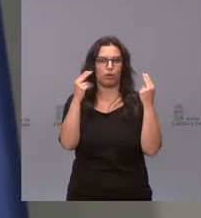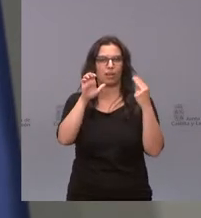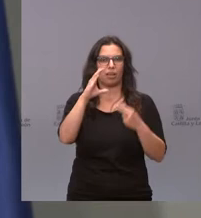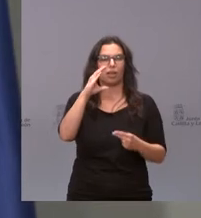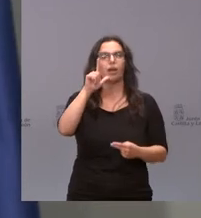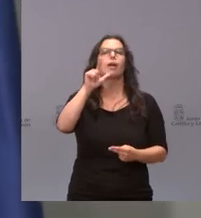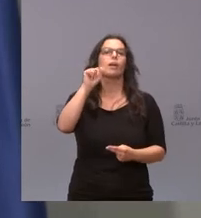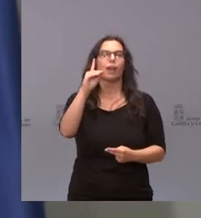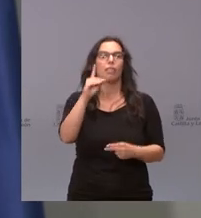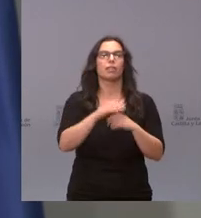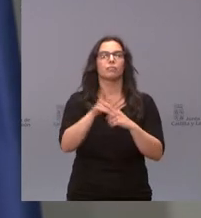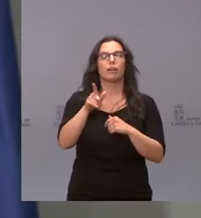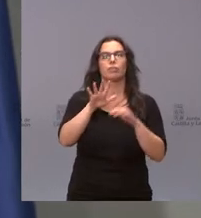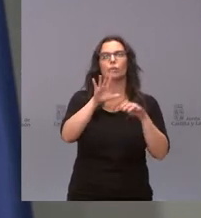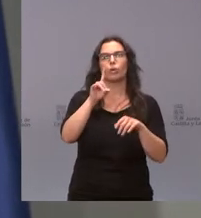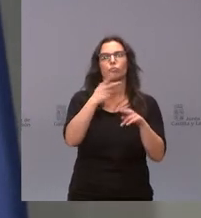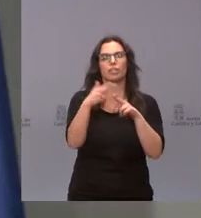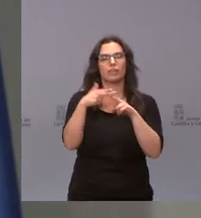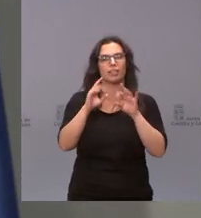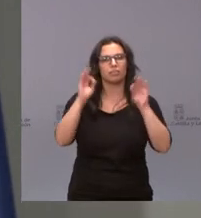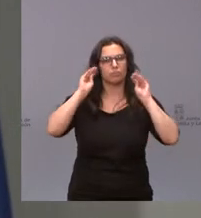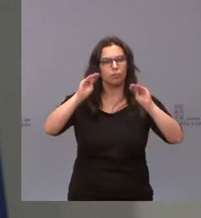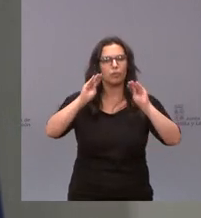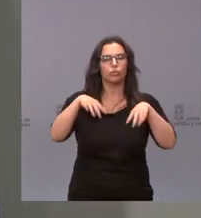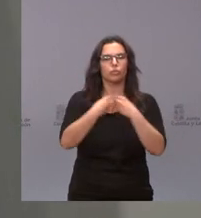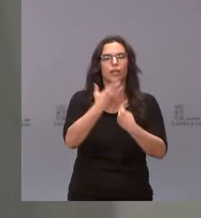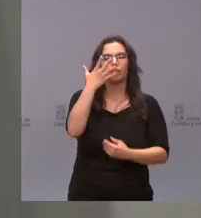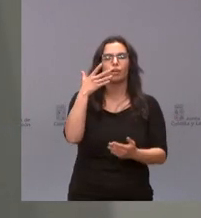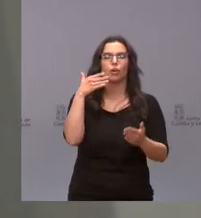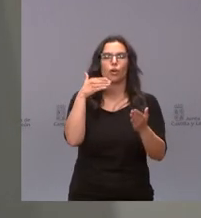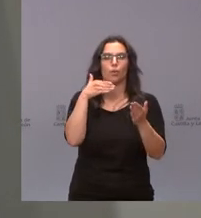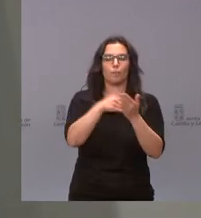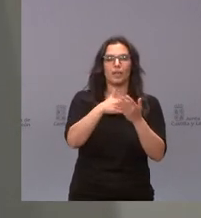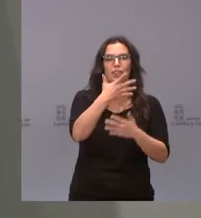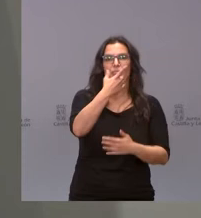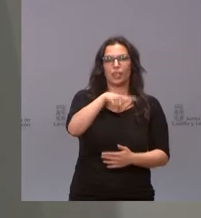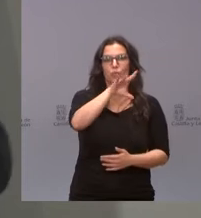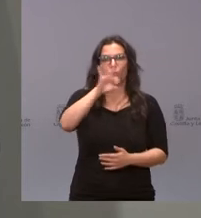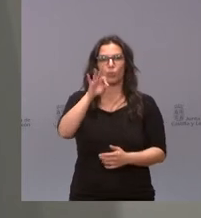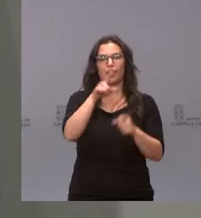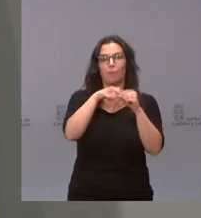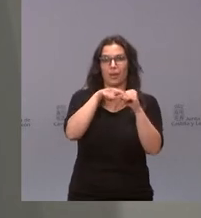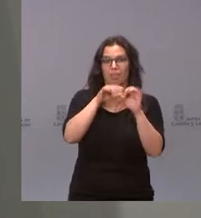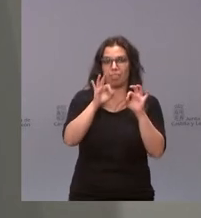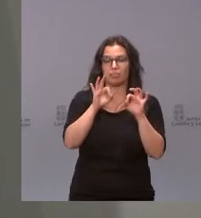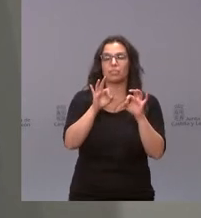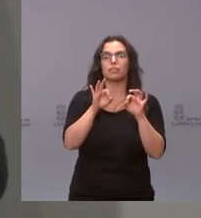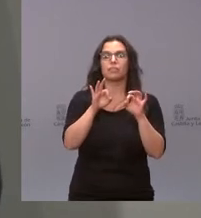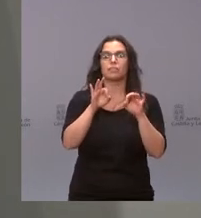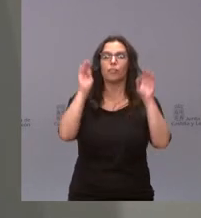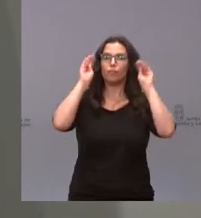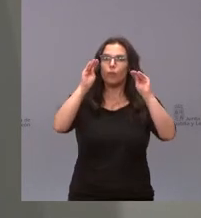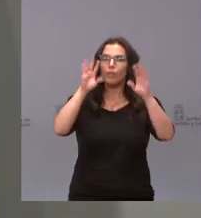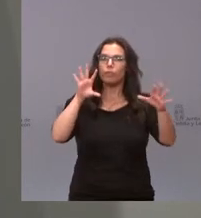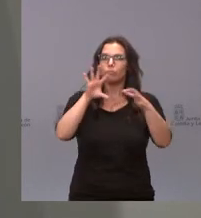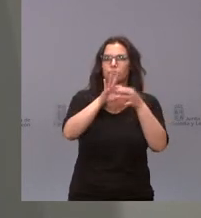actividades con un total de 5.150 plazas que van a dedicarse a formación sobre